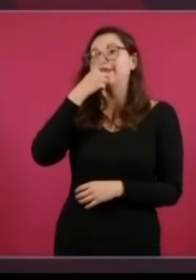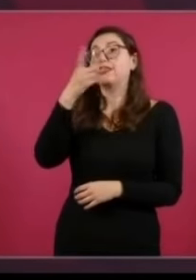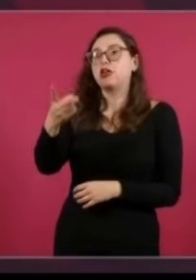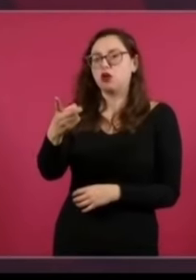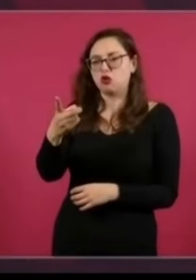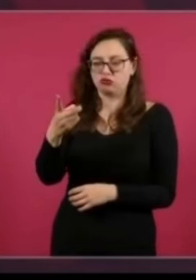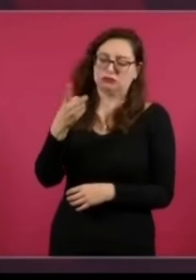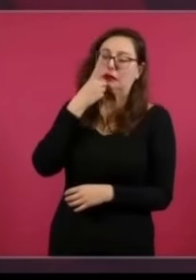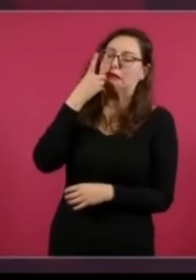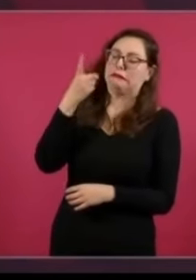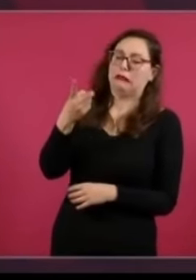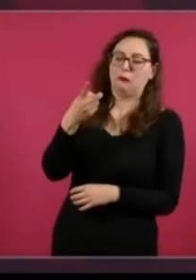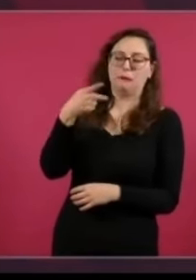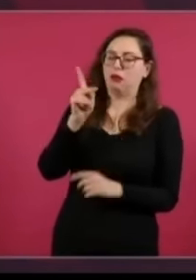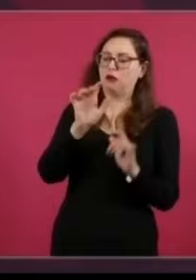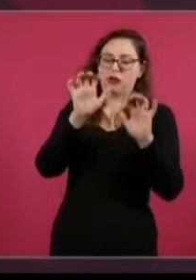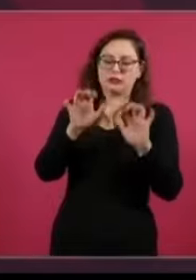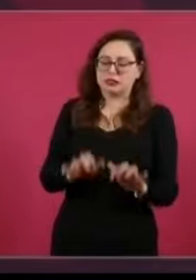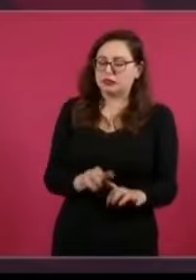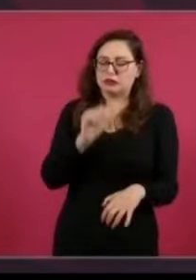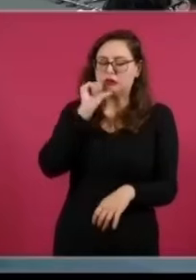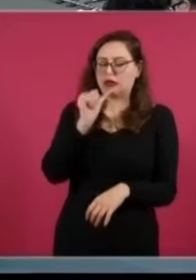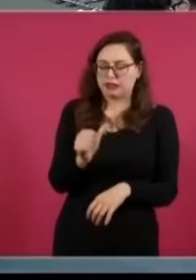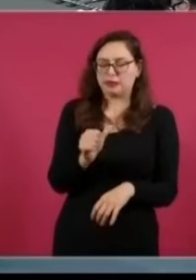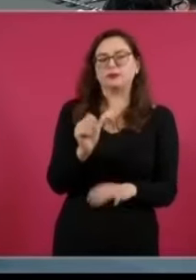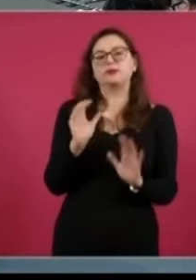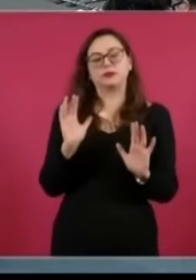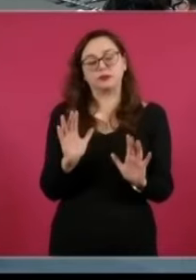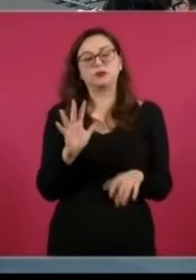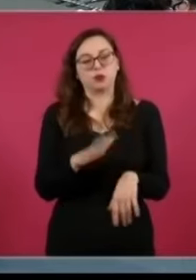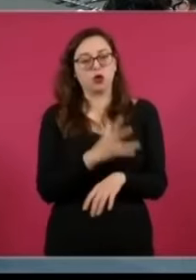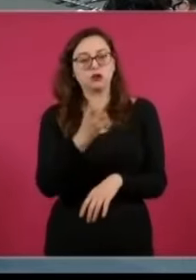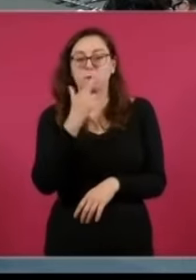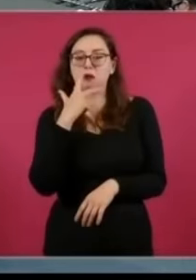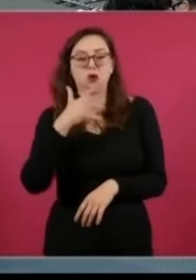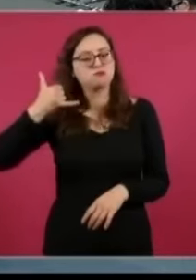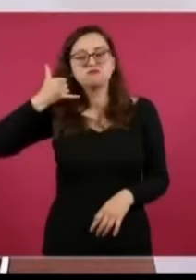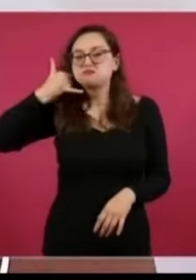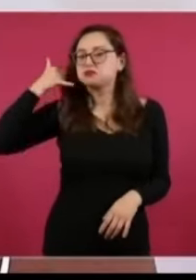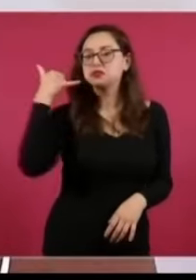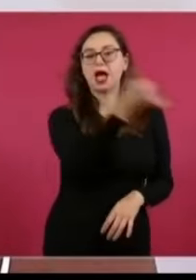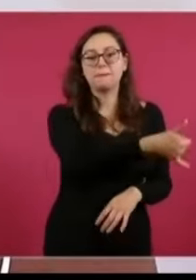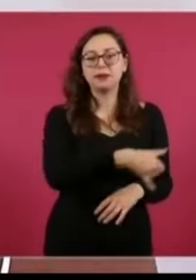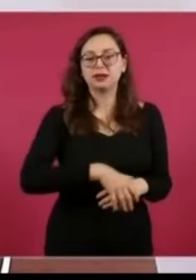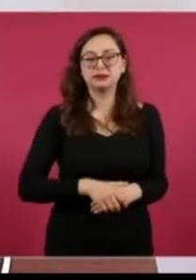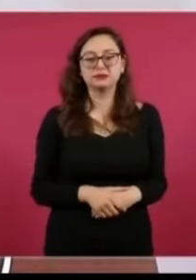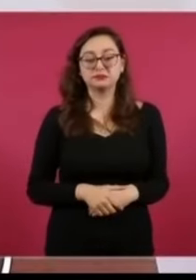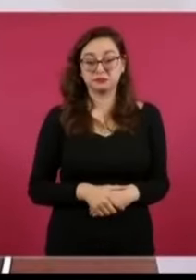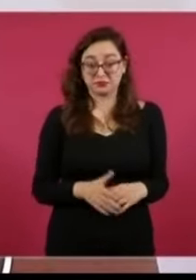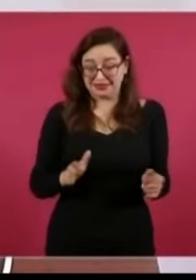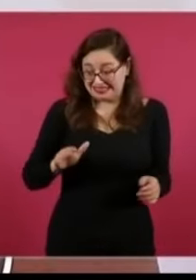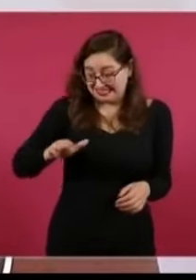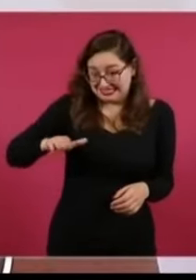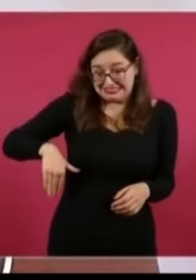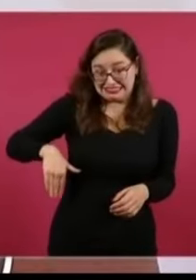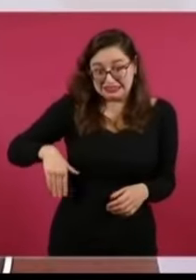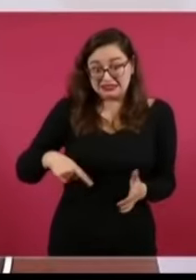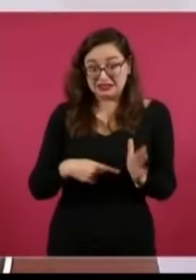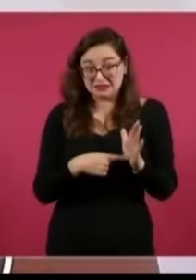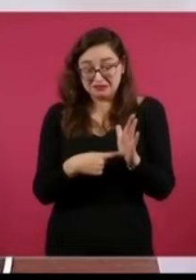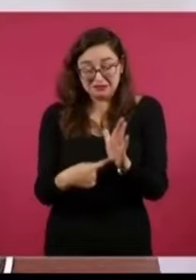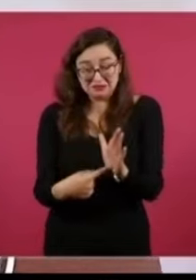cuando uno opina, cuando uno hace una investigación, pues siempre hay política, pero no es política partidaria, ¿no?